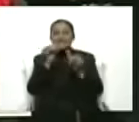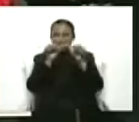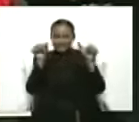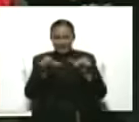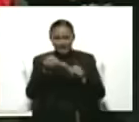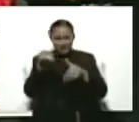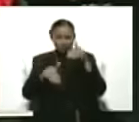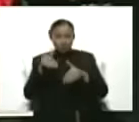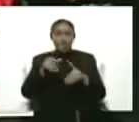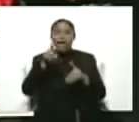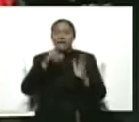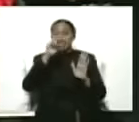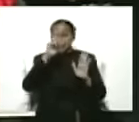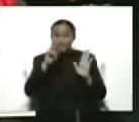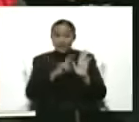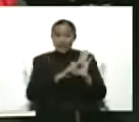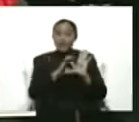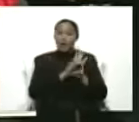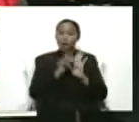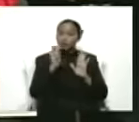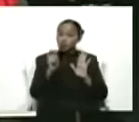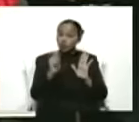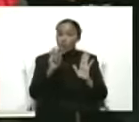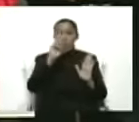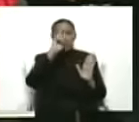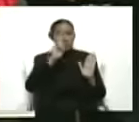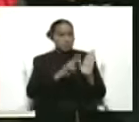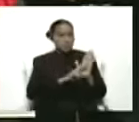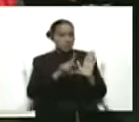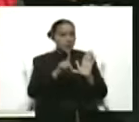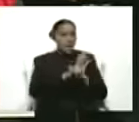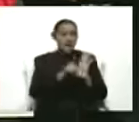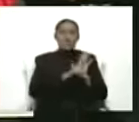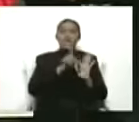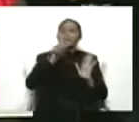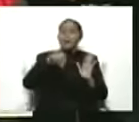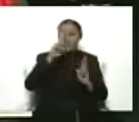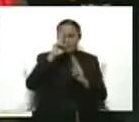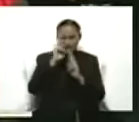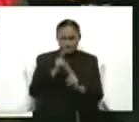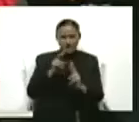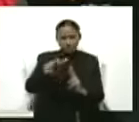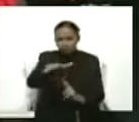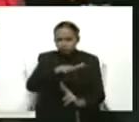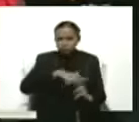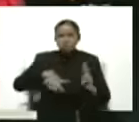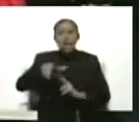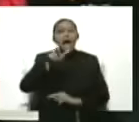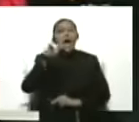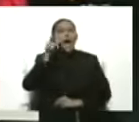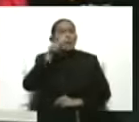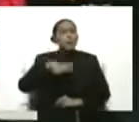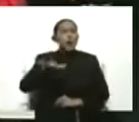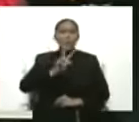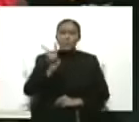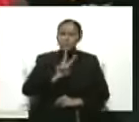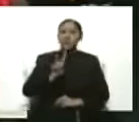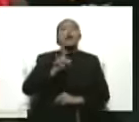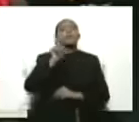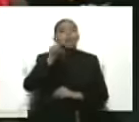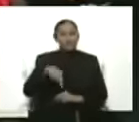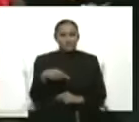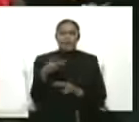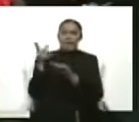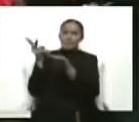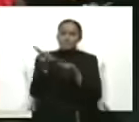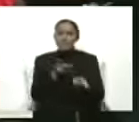respetan al pueblo venezolano, que es lo más importante. También lo invitamos a ellos a participar